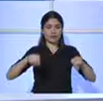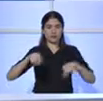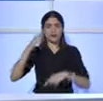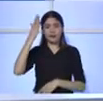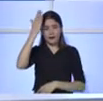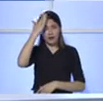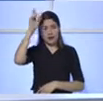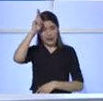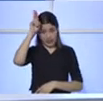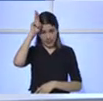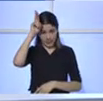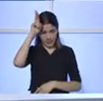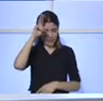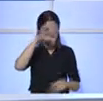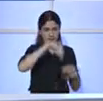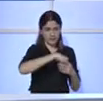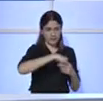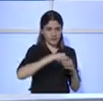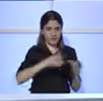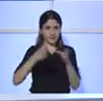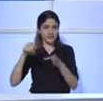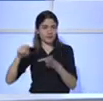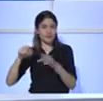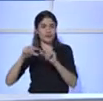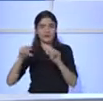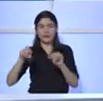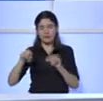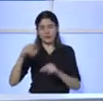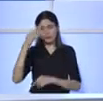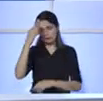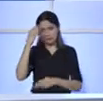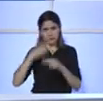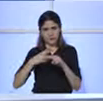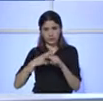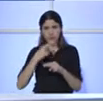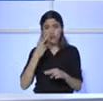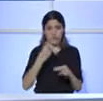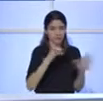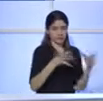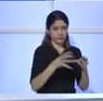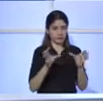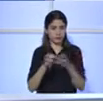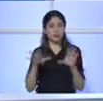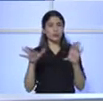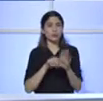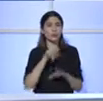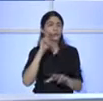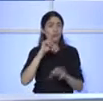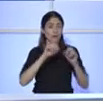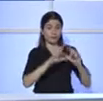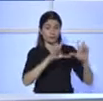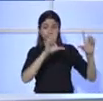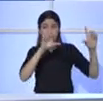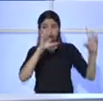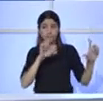la zona de San Pedro. No recuerdo el nombre específicamente. Justamente acá, esta es la reunión que tuvimos y ahí